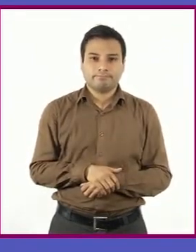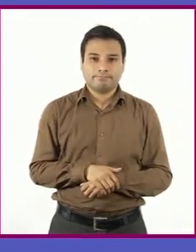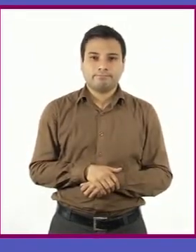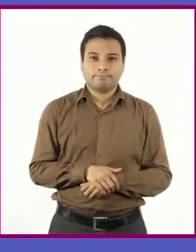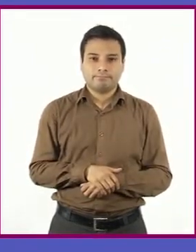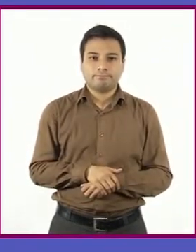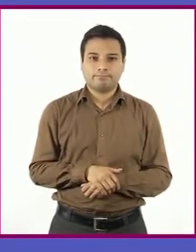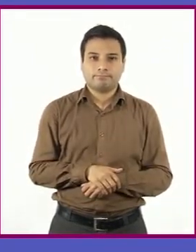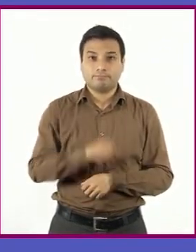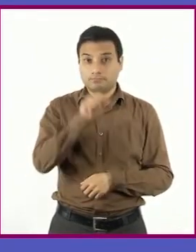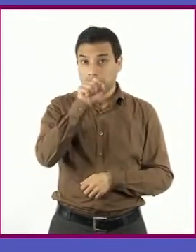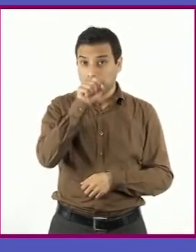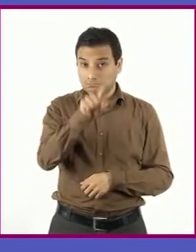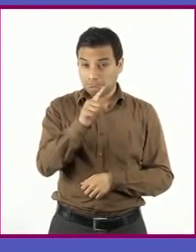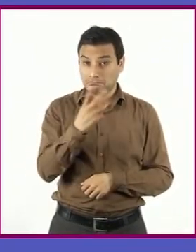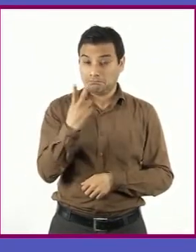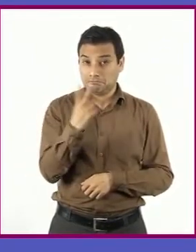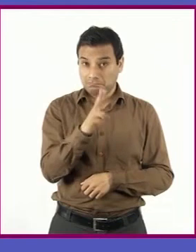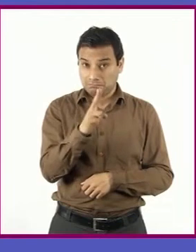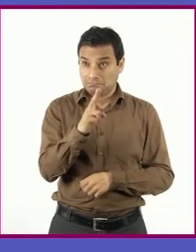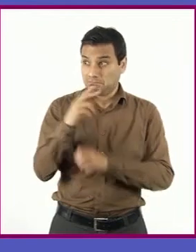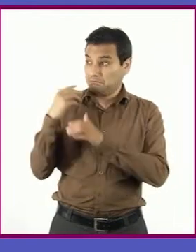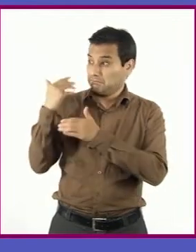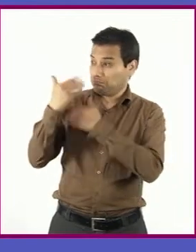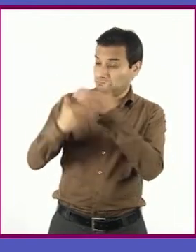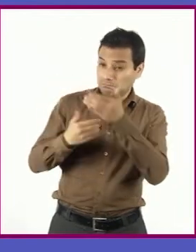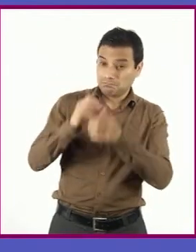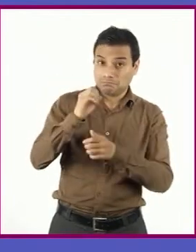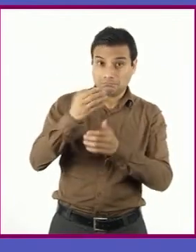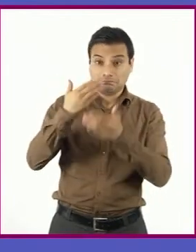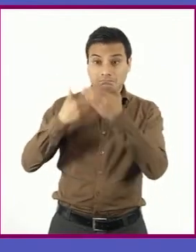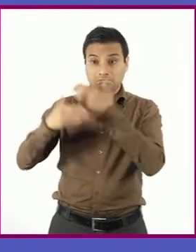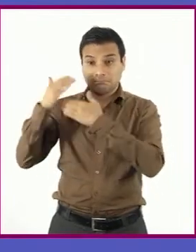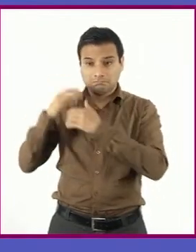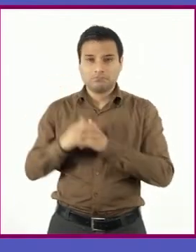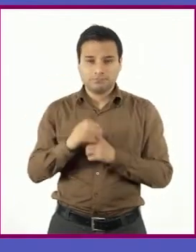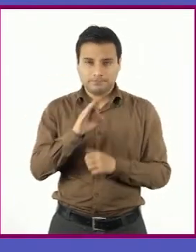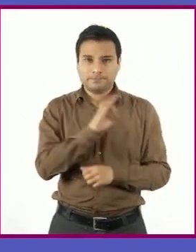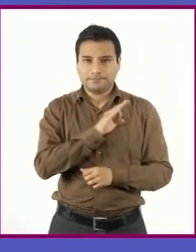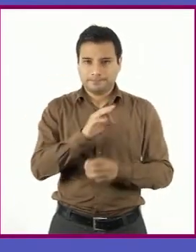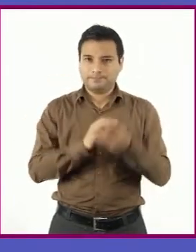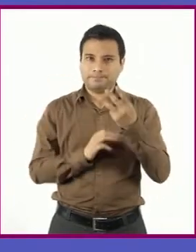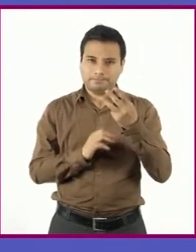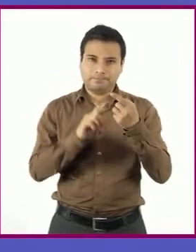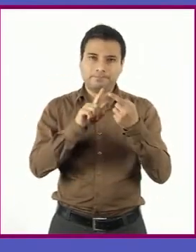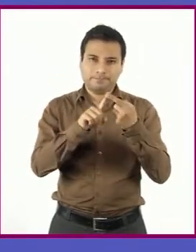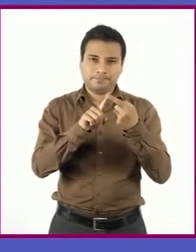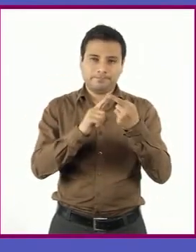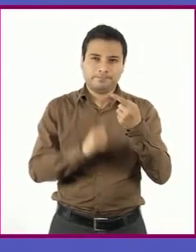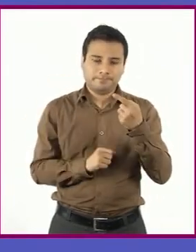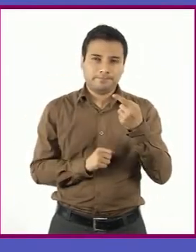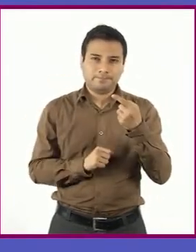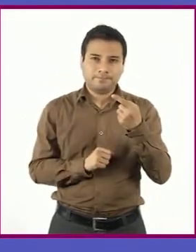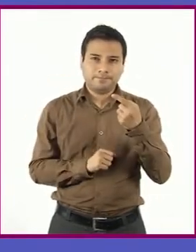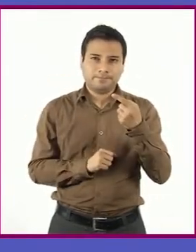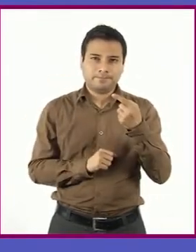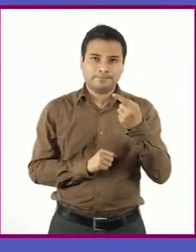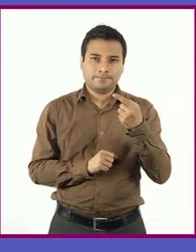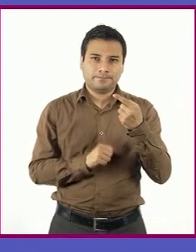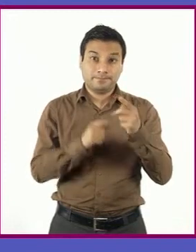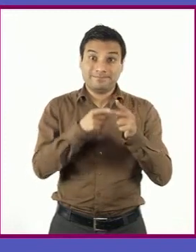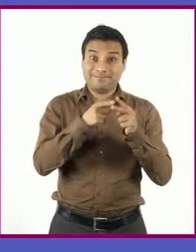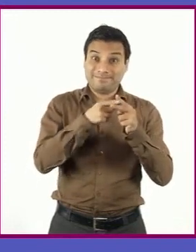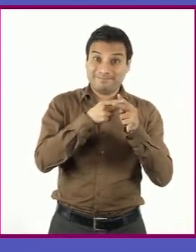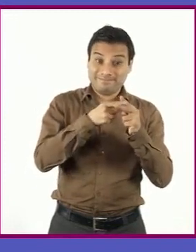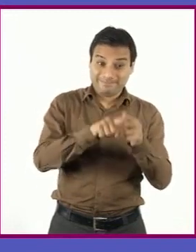para adelante y de adelante para atrás? Claro, puede organizarse de tres maneras, según el estilo narrativo. Esta de que va desde el